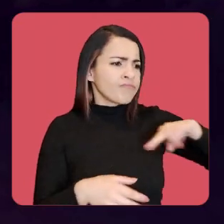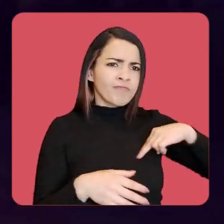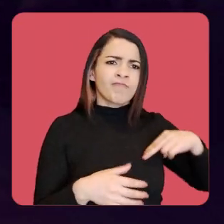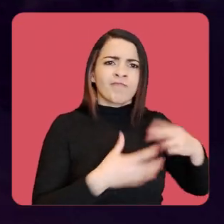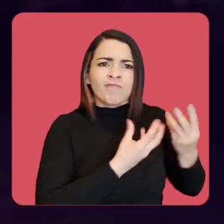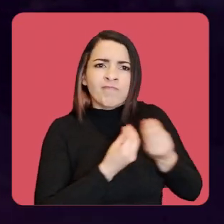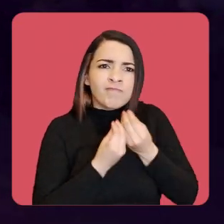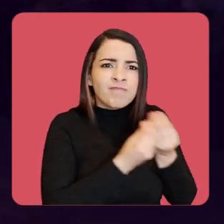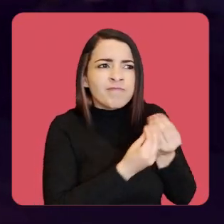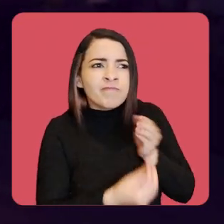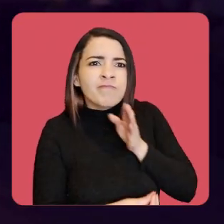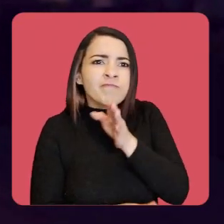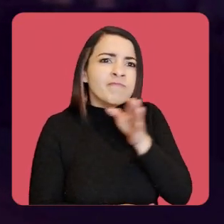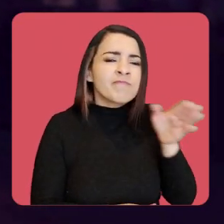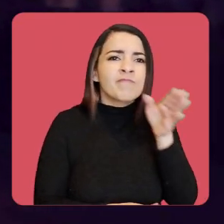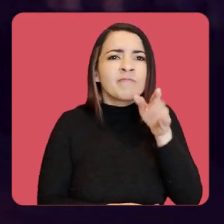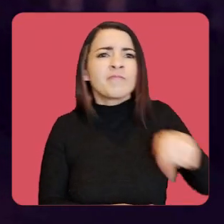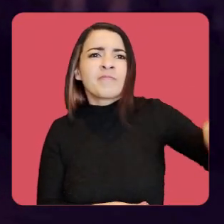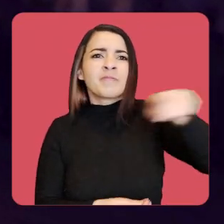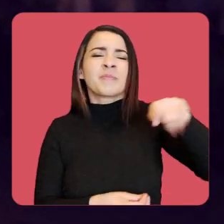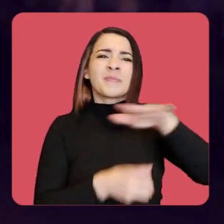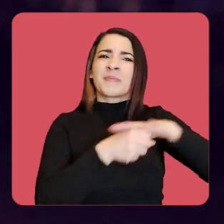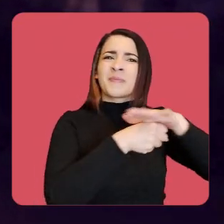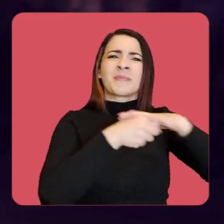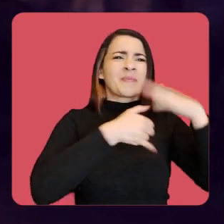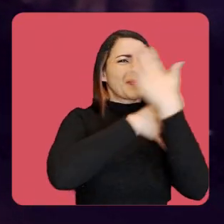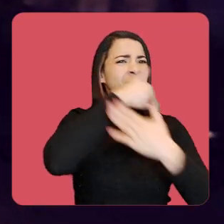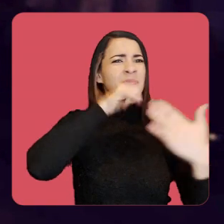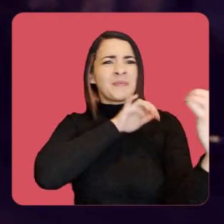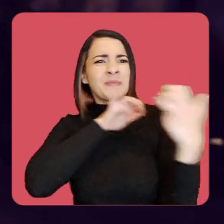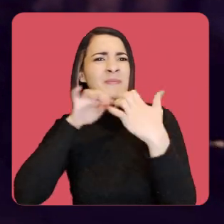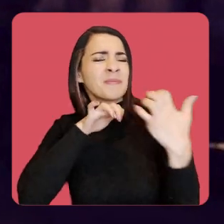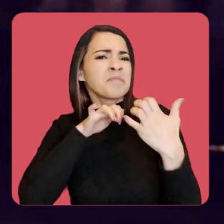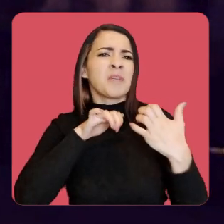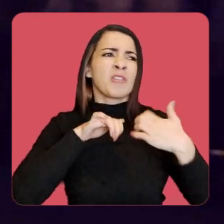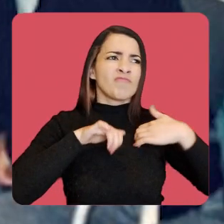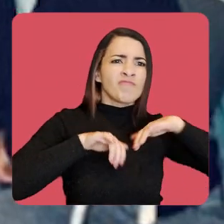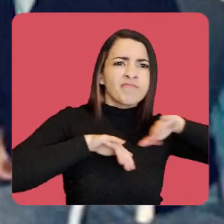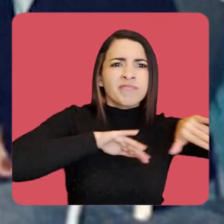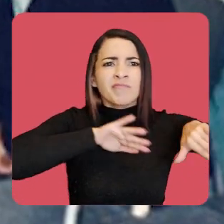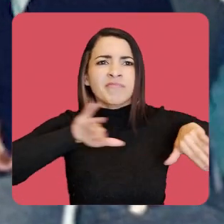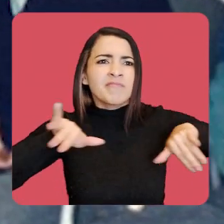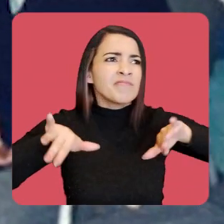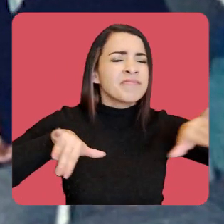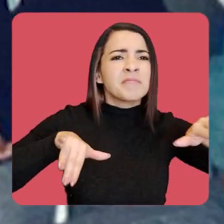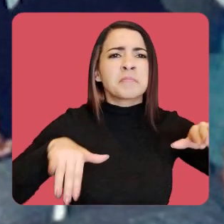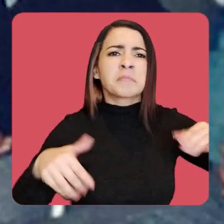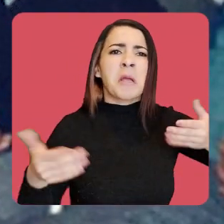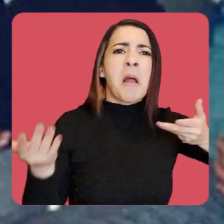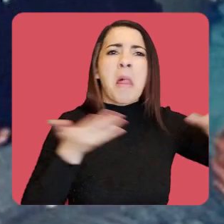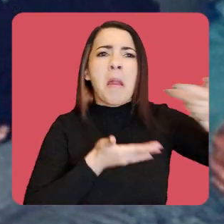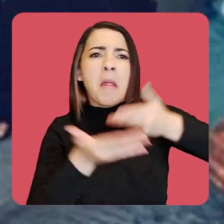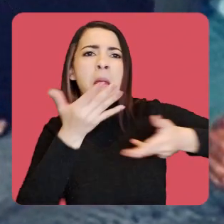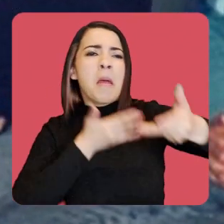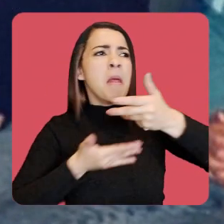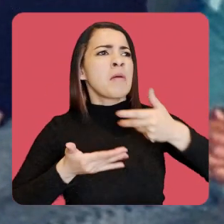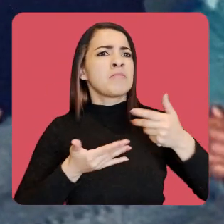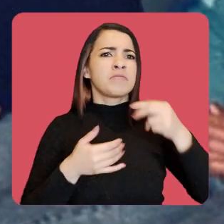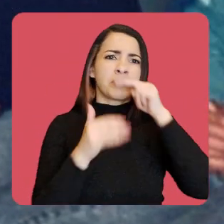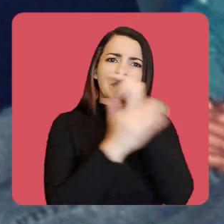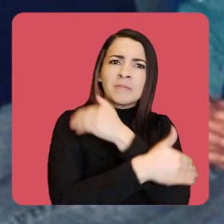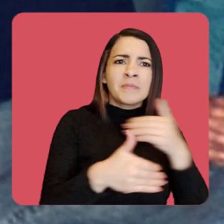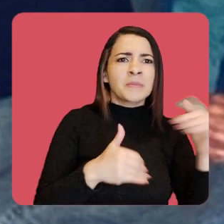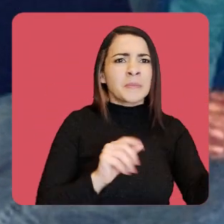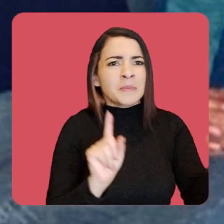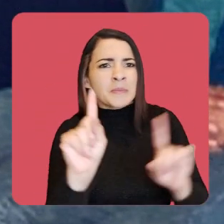donde en ese tiempo era muy difícil llegar debido al conflicto armado, pero abrir esos espacios de conversación de los niños y llegaron de